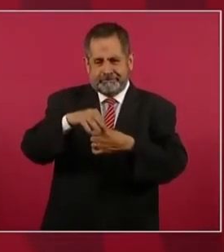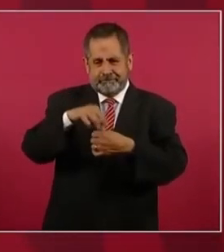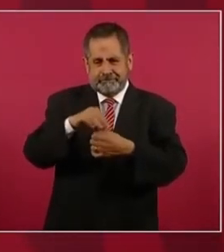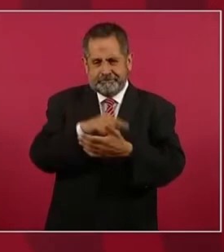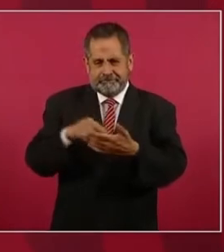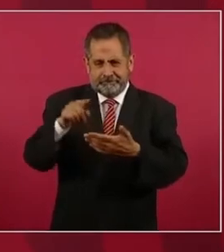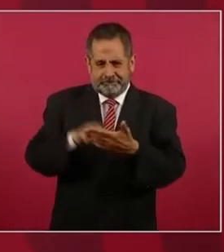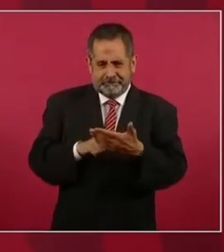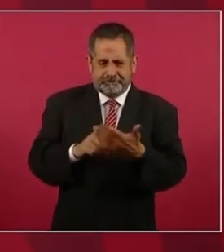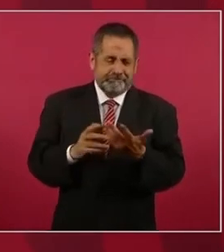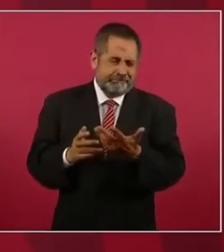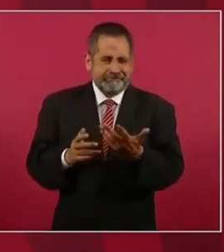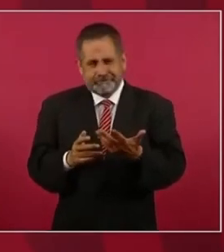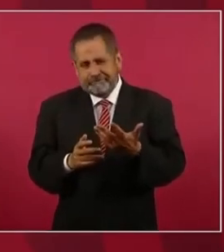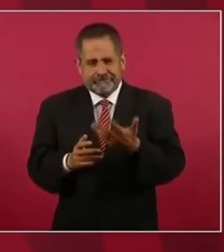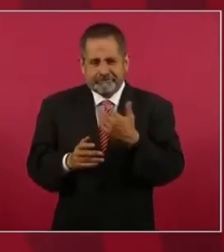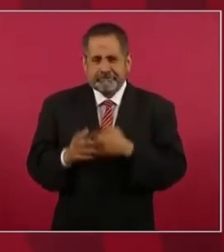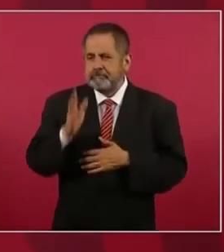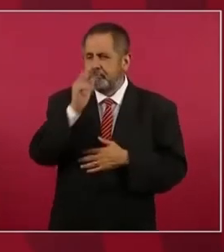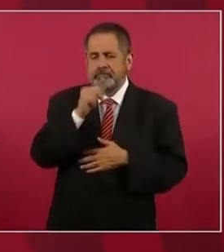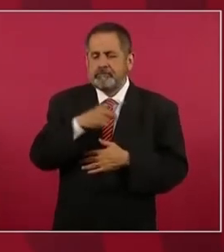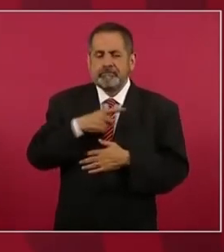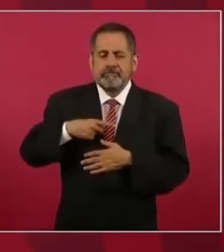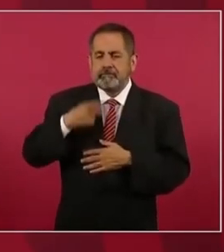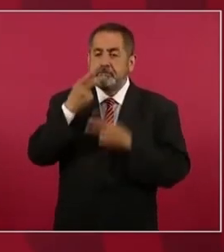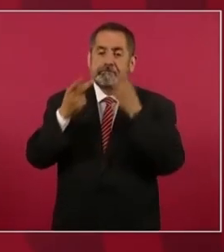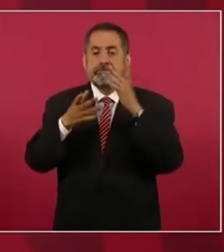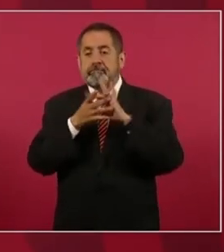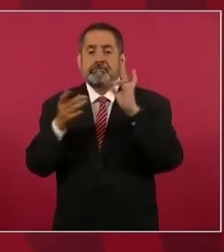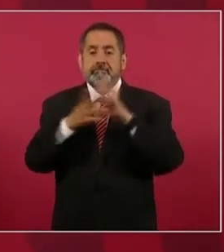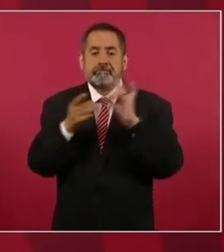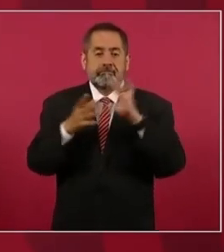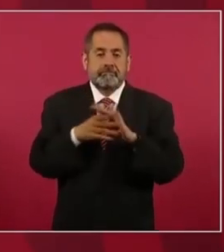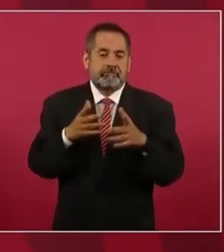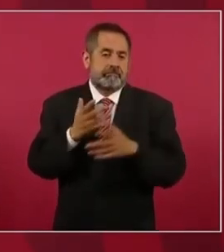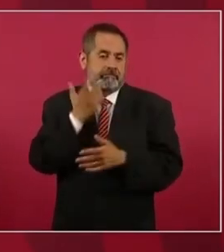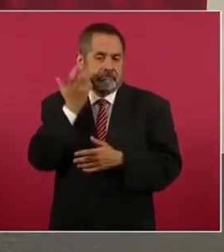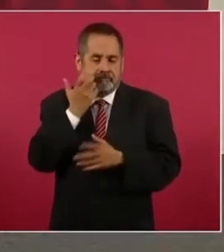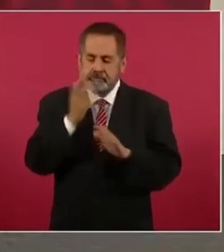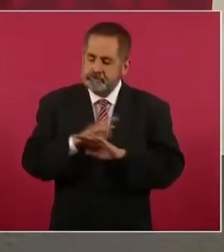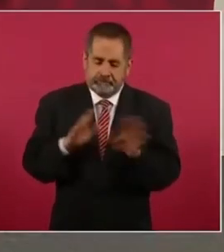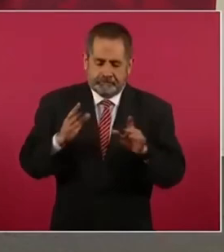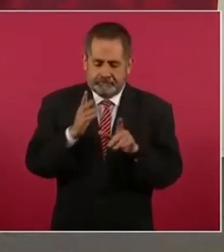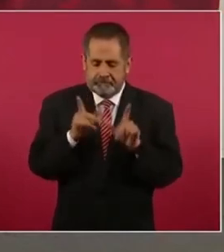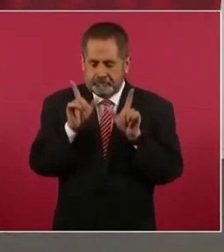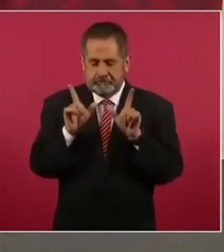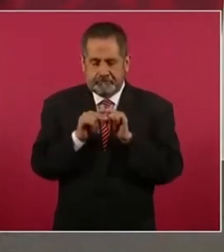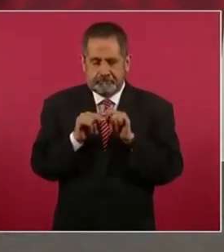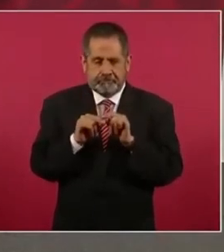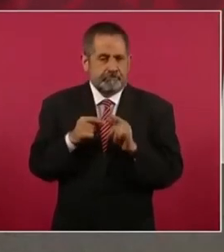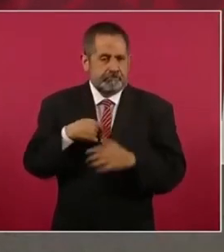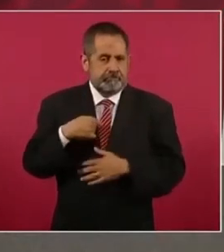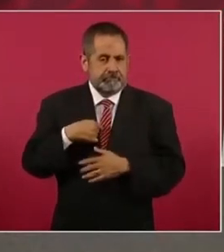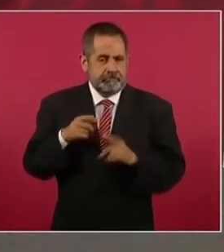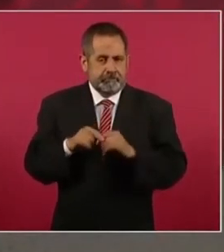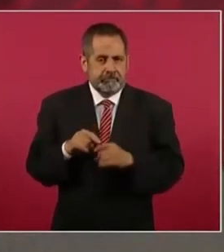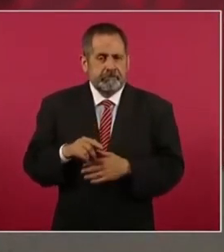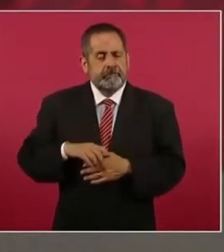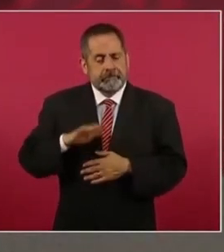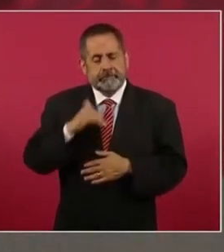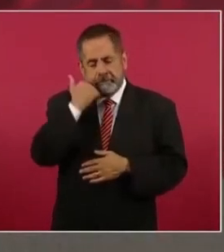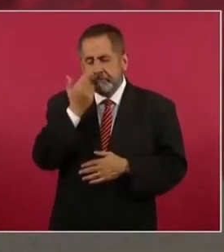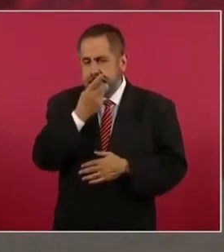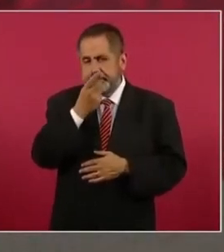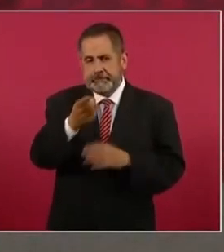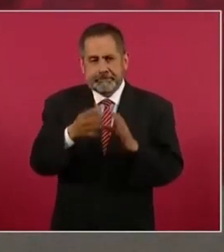debo hacer ningún comentario. Sí quiero,